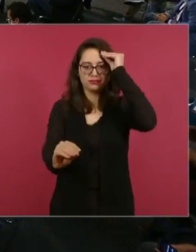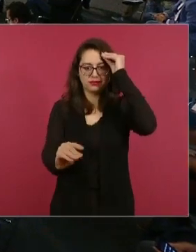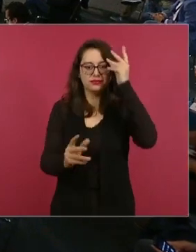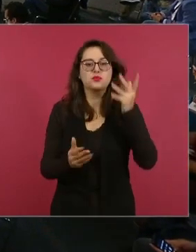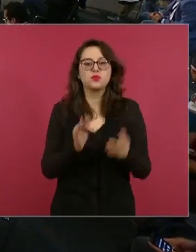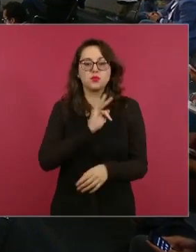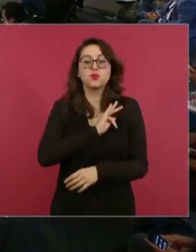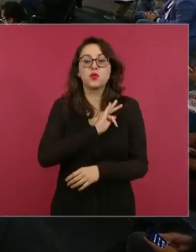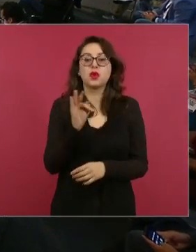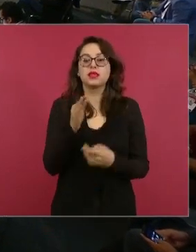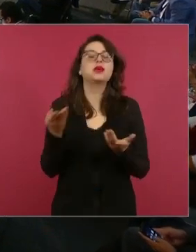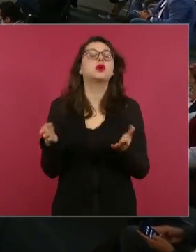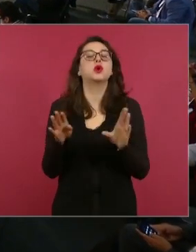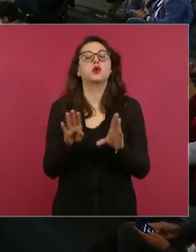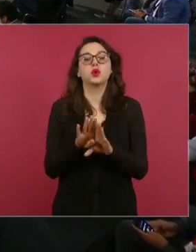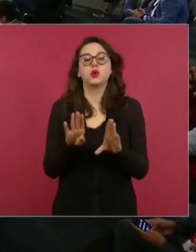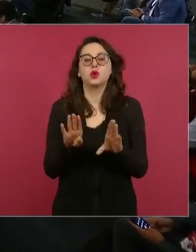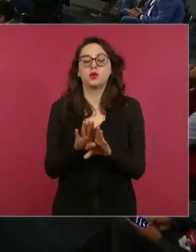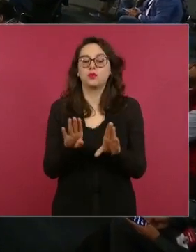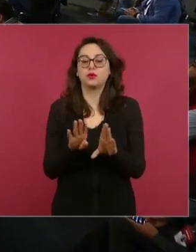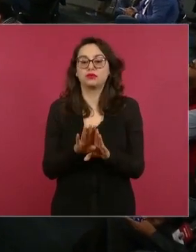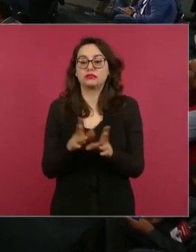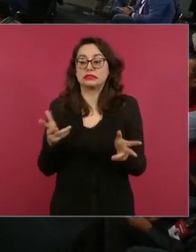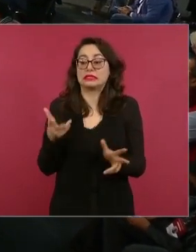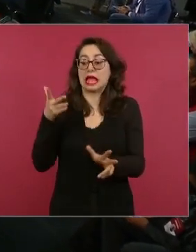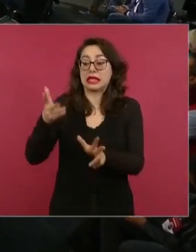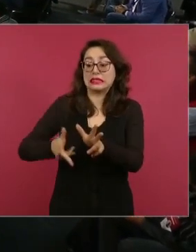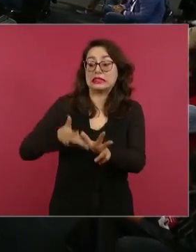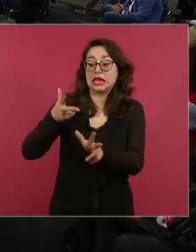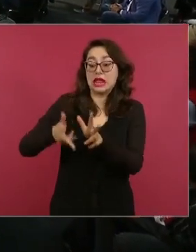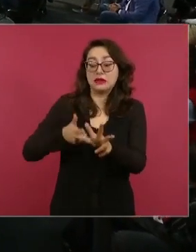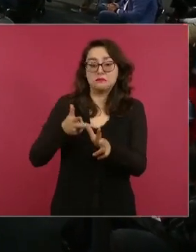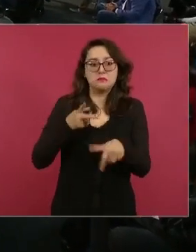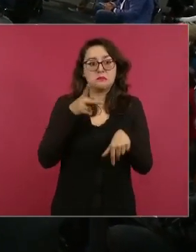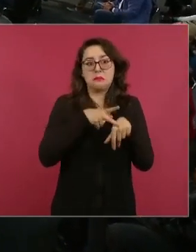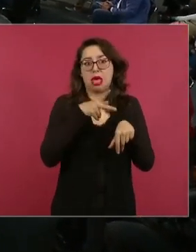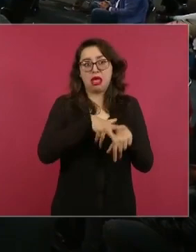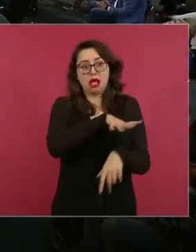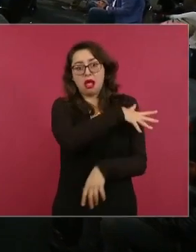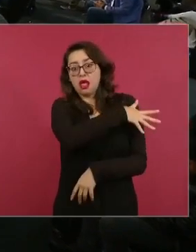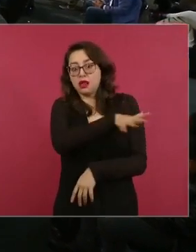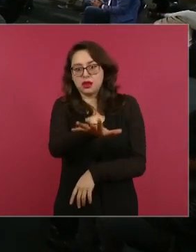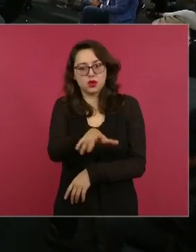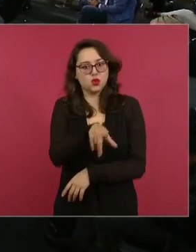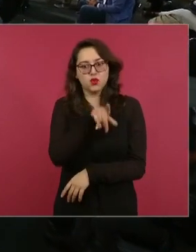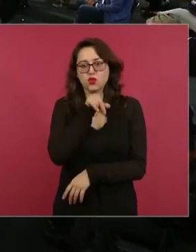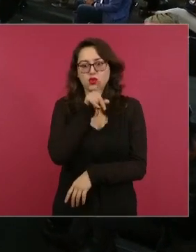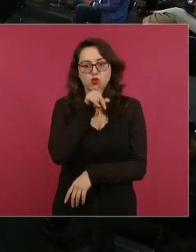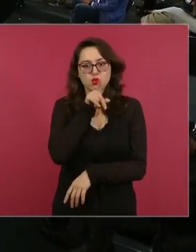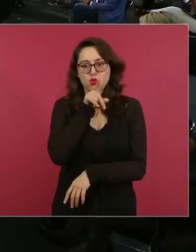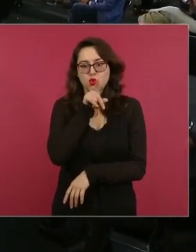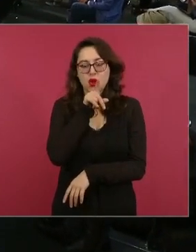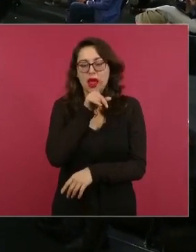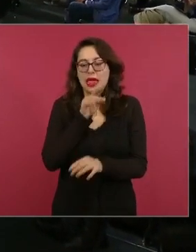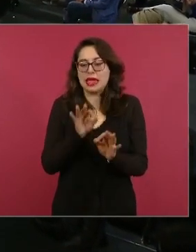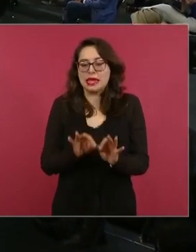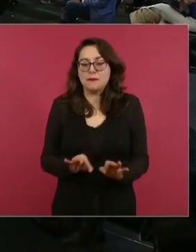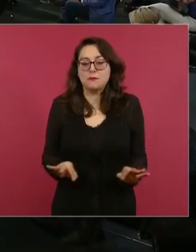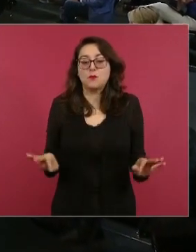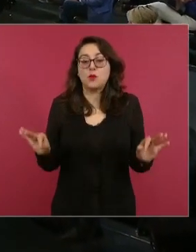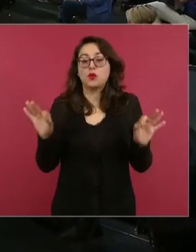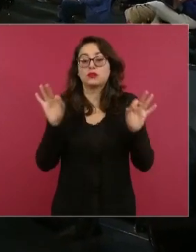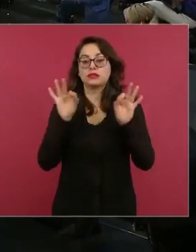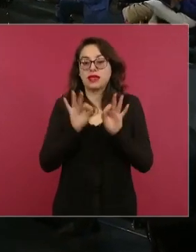utiliza para los trenes se ponen los